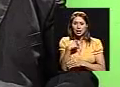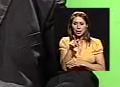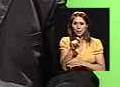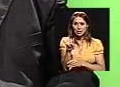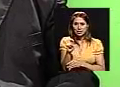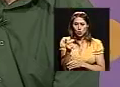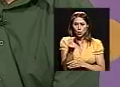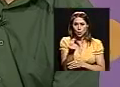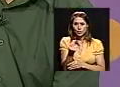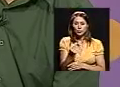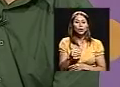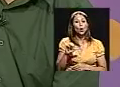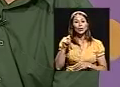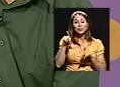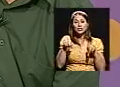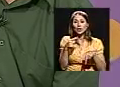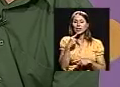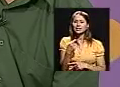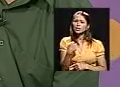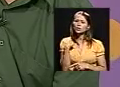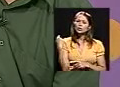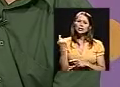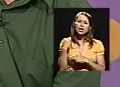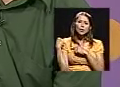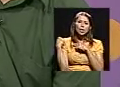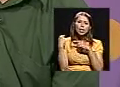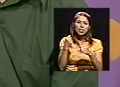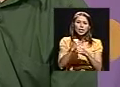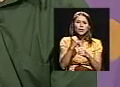trabajé, pero nunca coticé. ¿Qué puedo hacer?